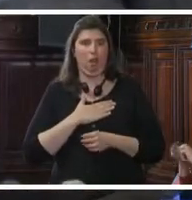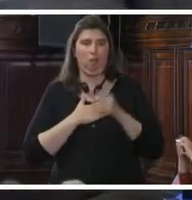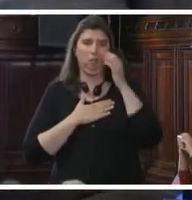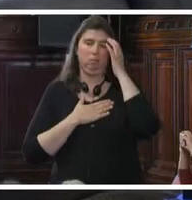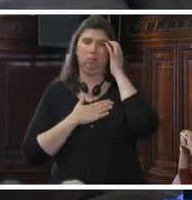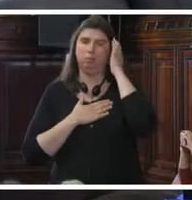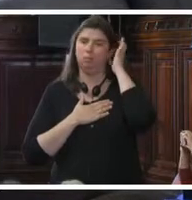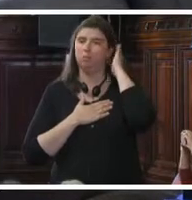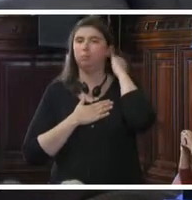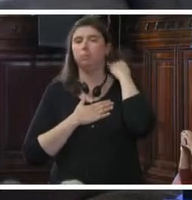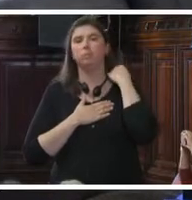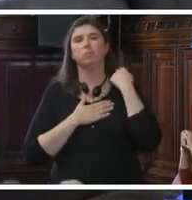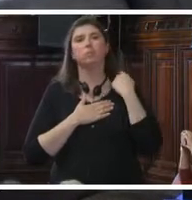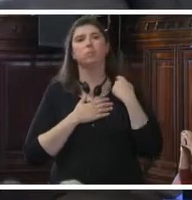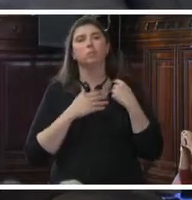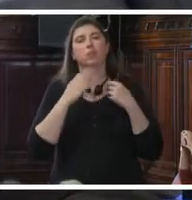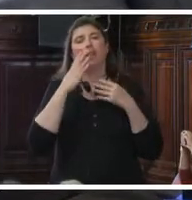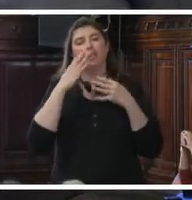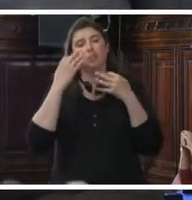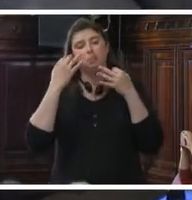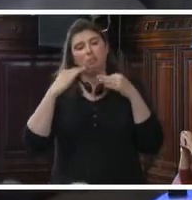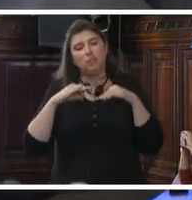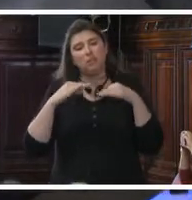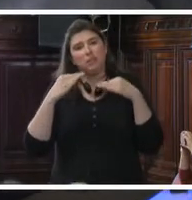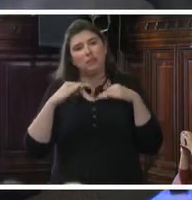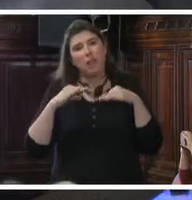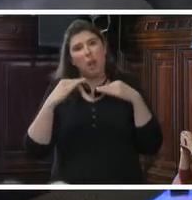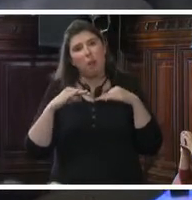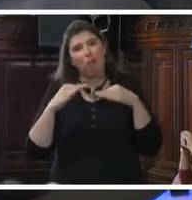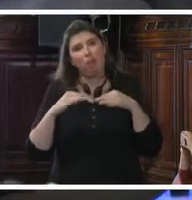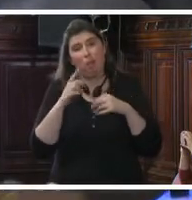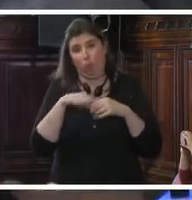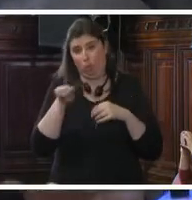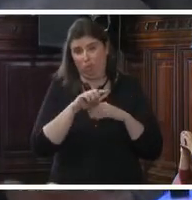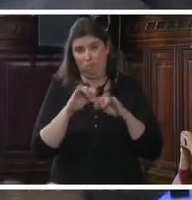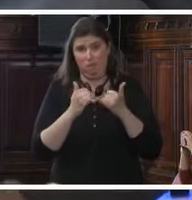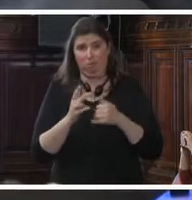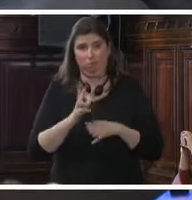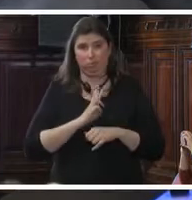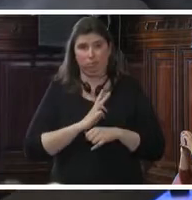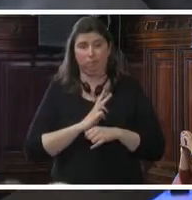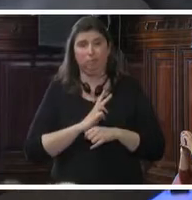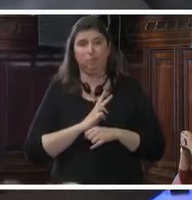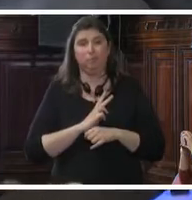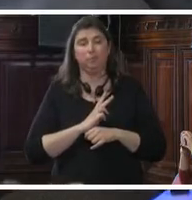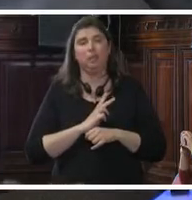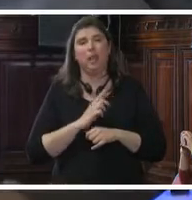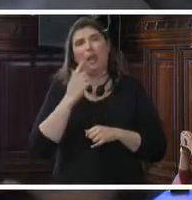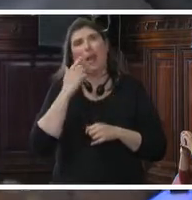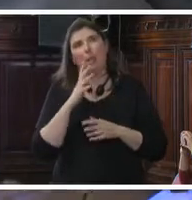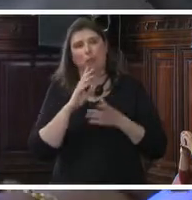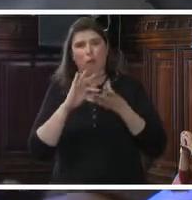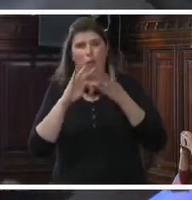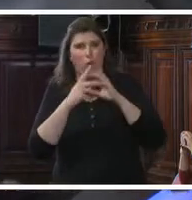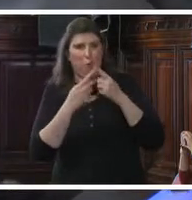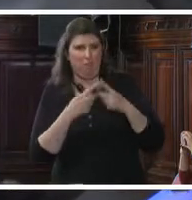implica muy particularmente, ustedes lo han dicho quizás de una manera diferente a como